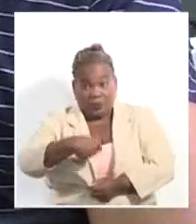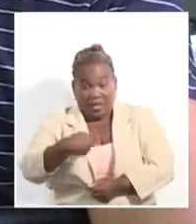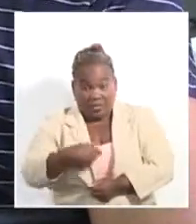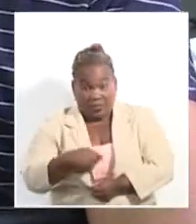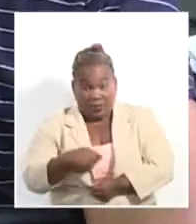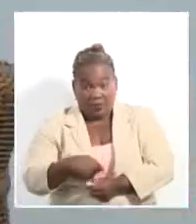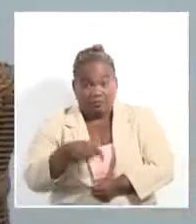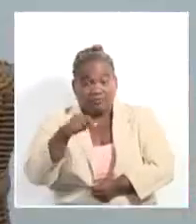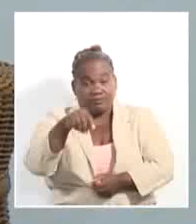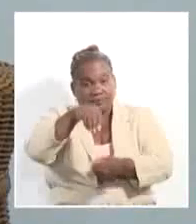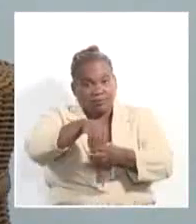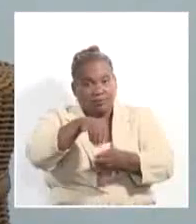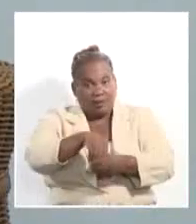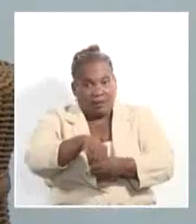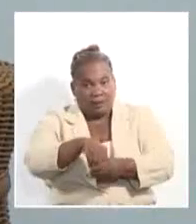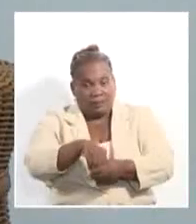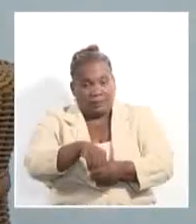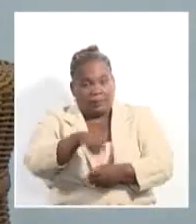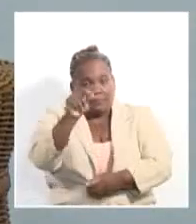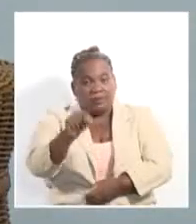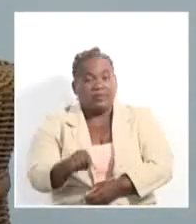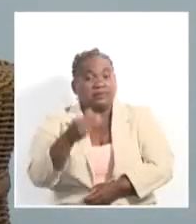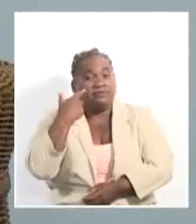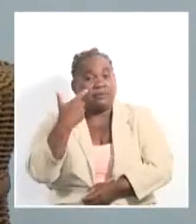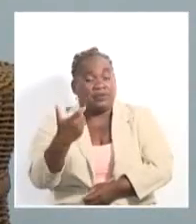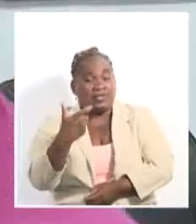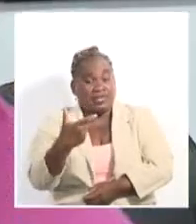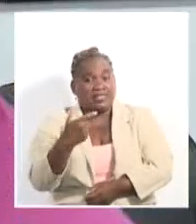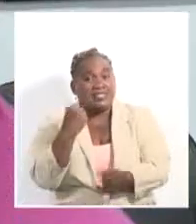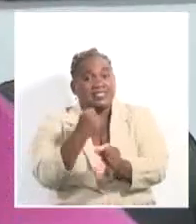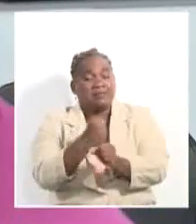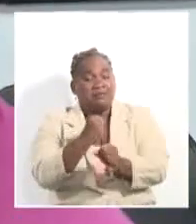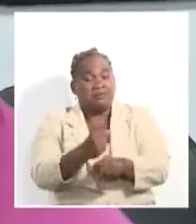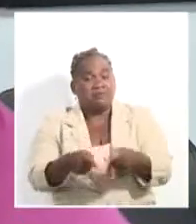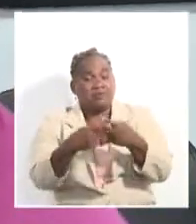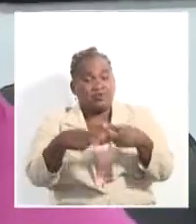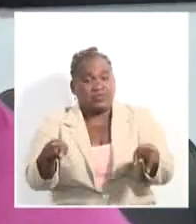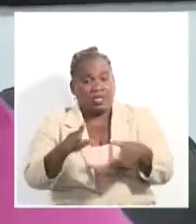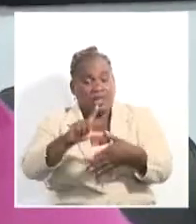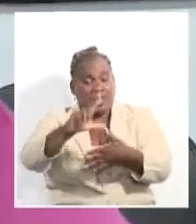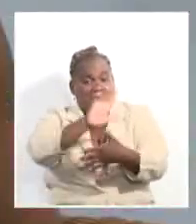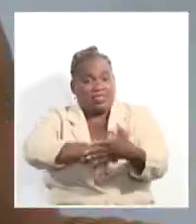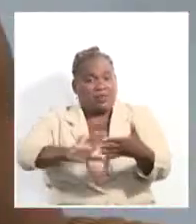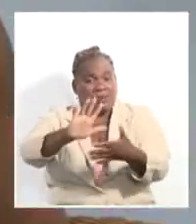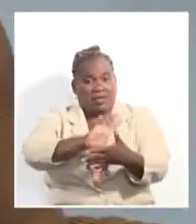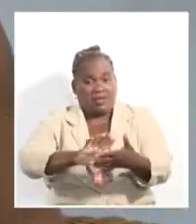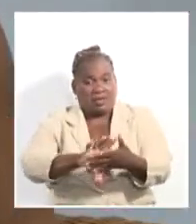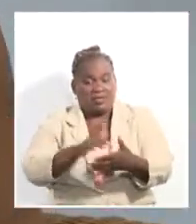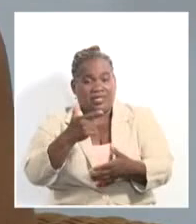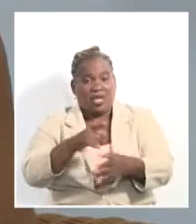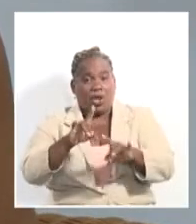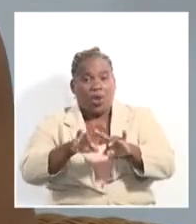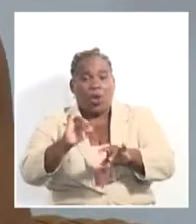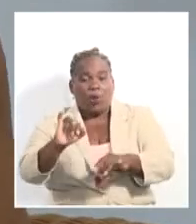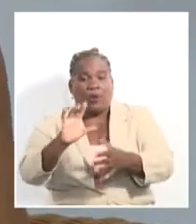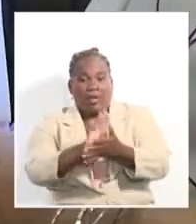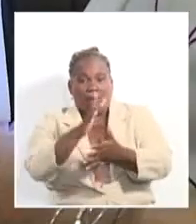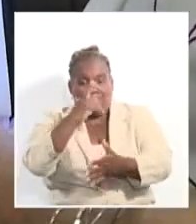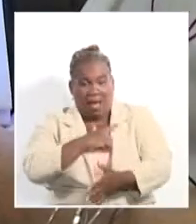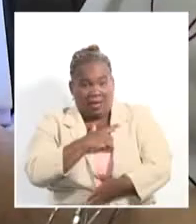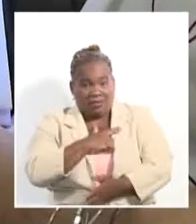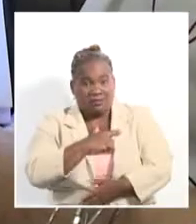ocasión está compuesto por prestigiosos conocedores de la obra musical latinoamericana. Son ellos Wilma Alba, Cuba,